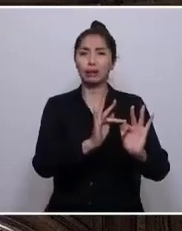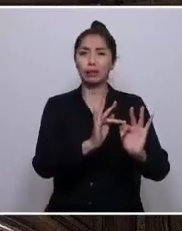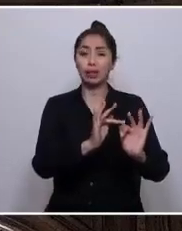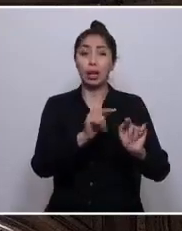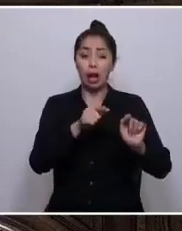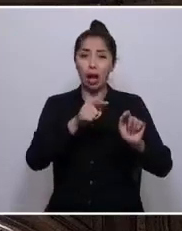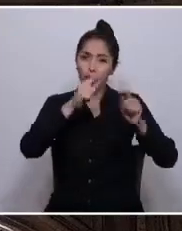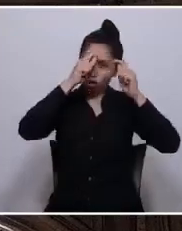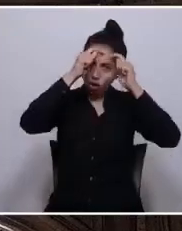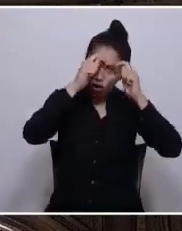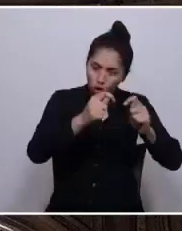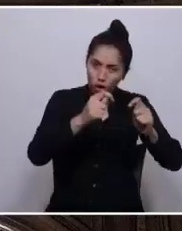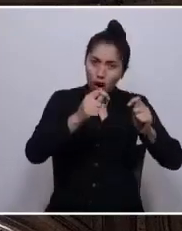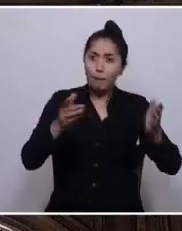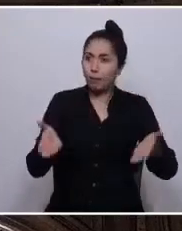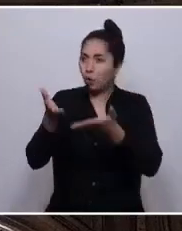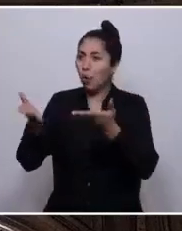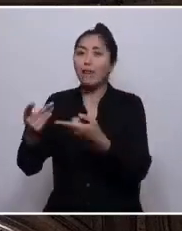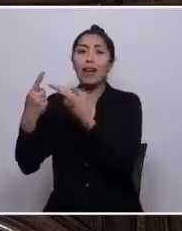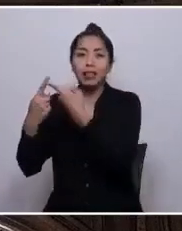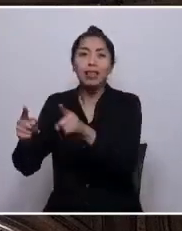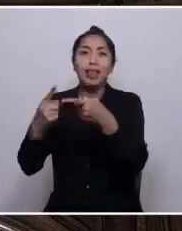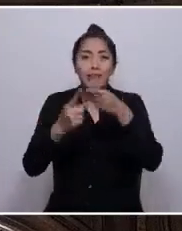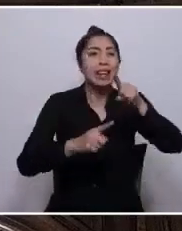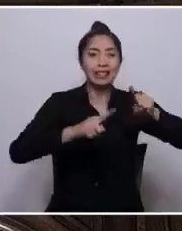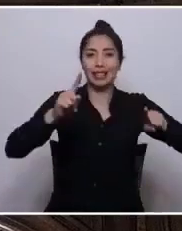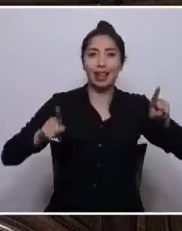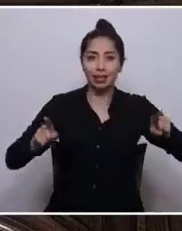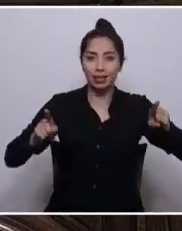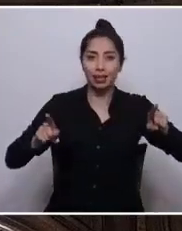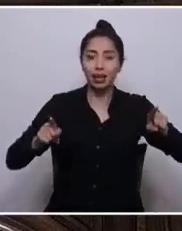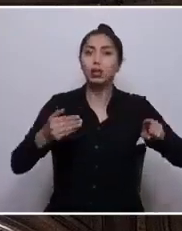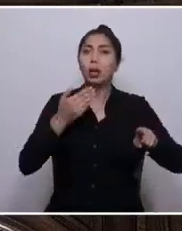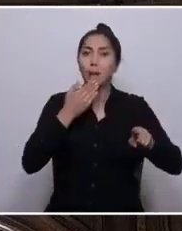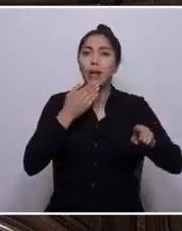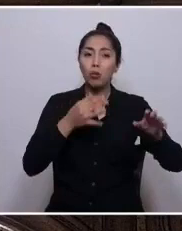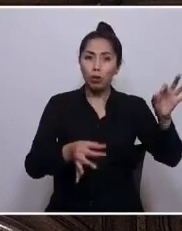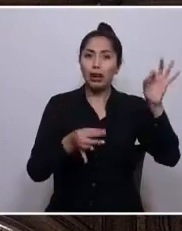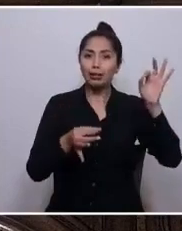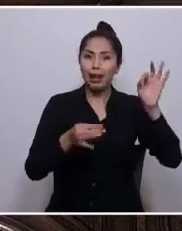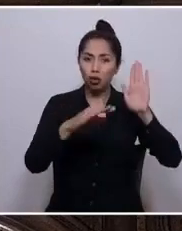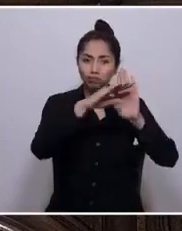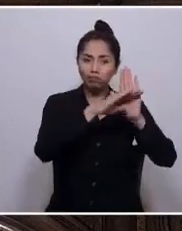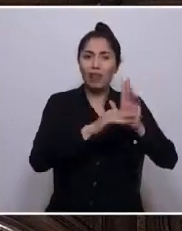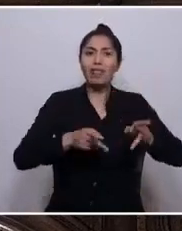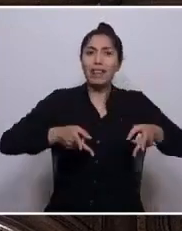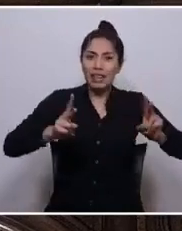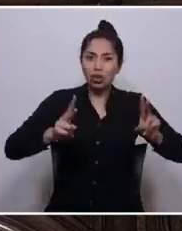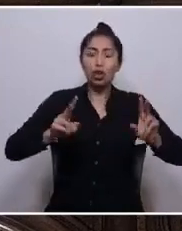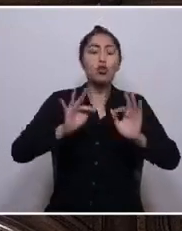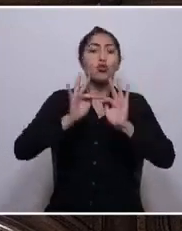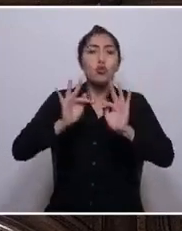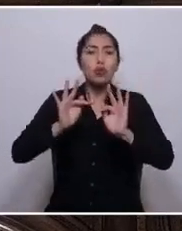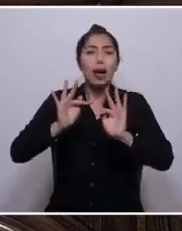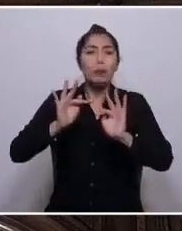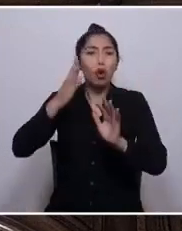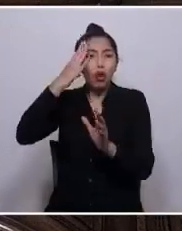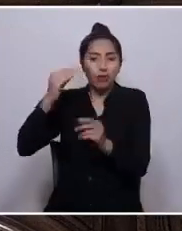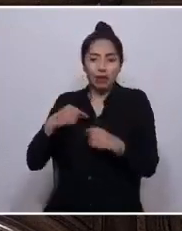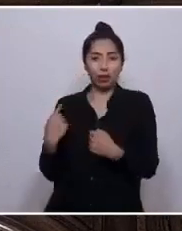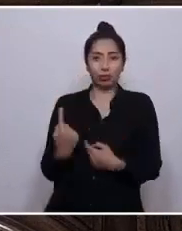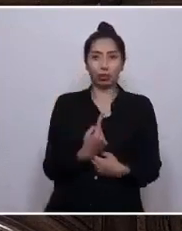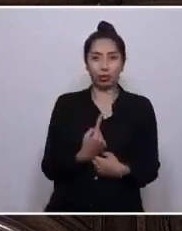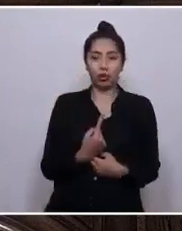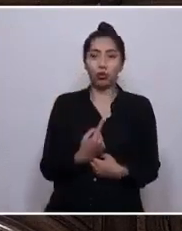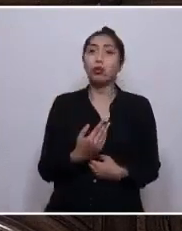reconozca y promueva la diversidad, por un catálogo de derechos fundamentales que nunca más nos olvide, por garantías